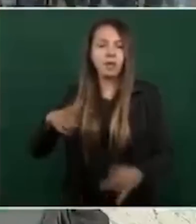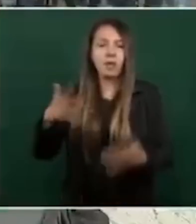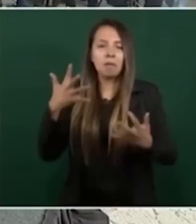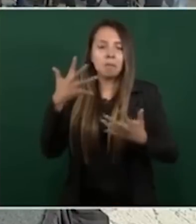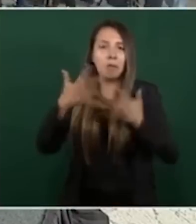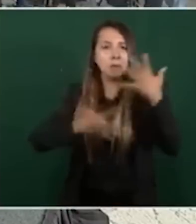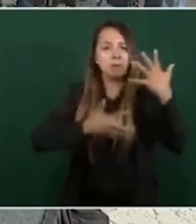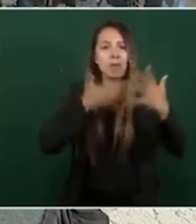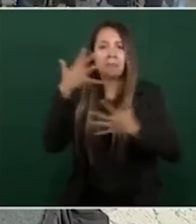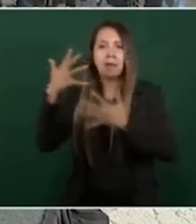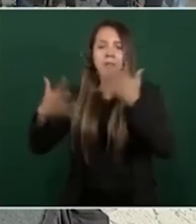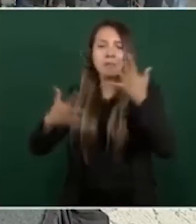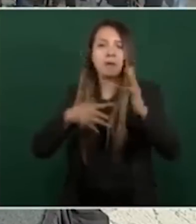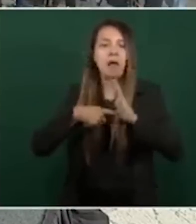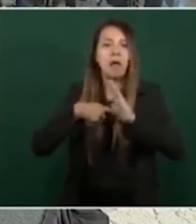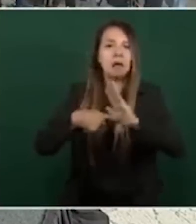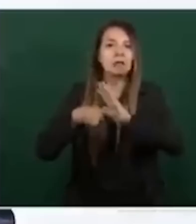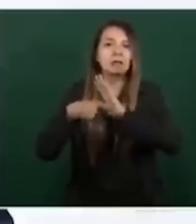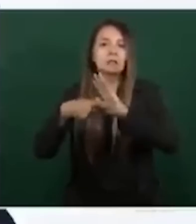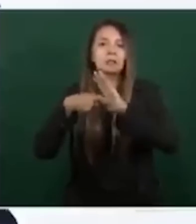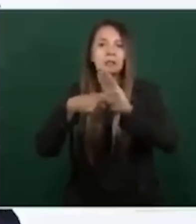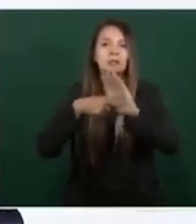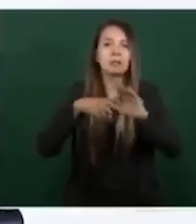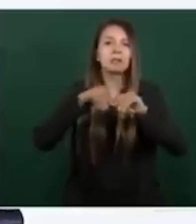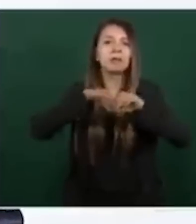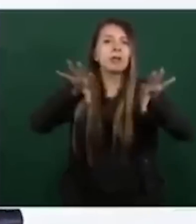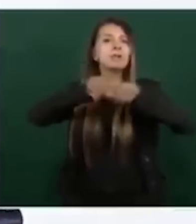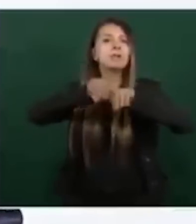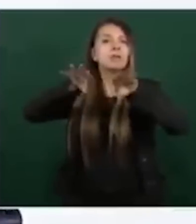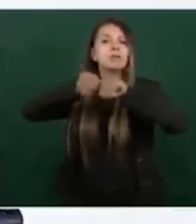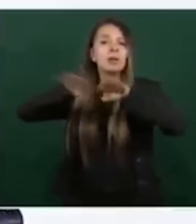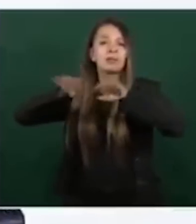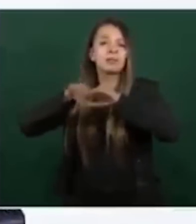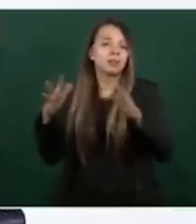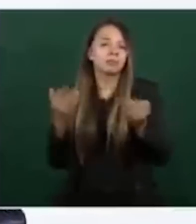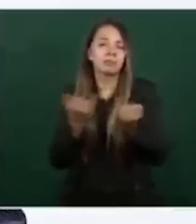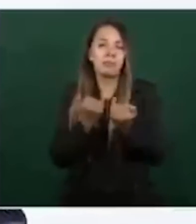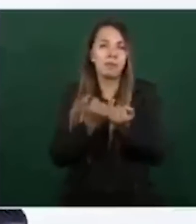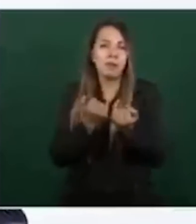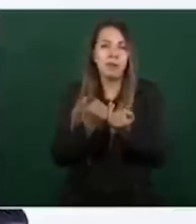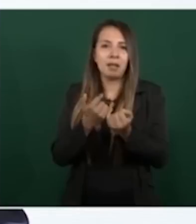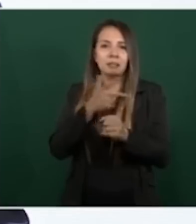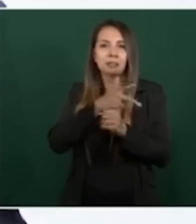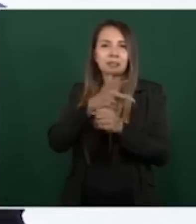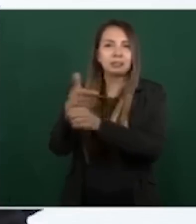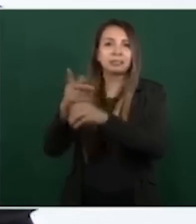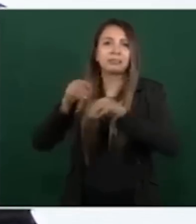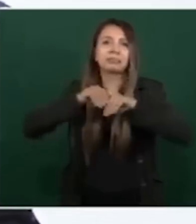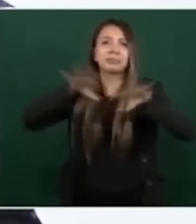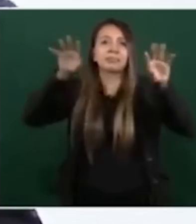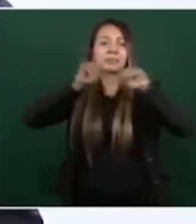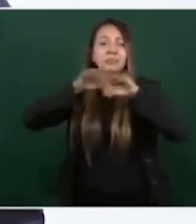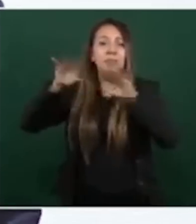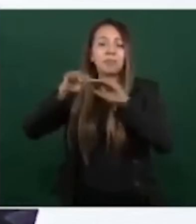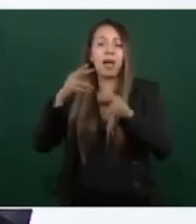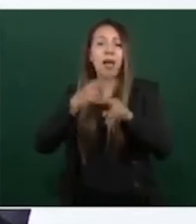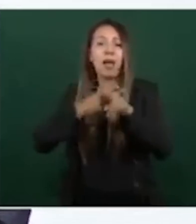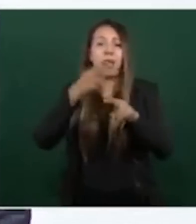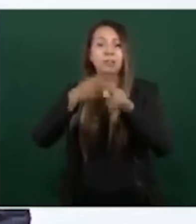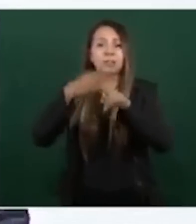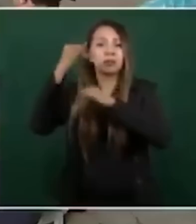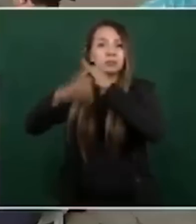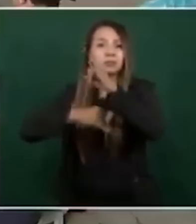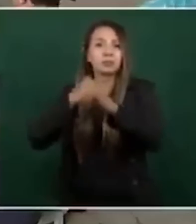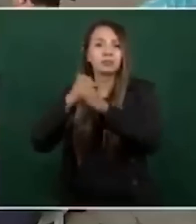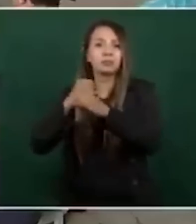nacional, propaganda también en los medios, hasta en el extranjero se enteraron,